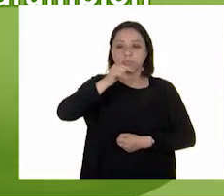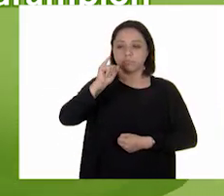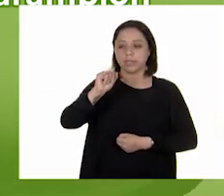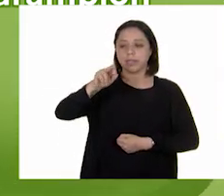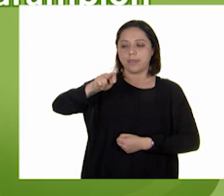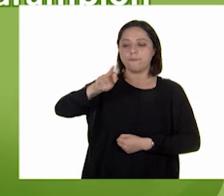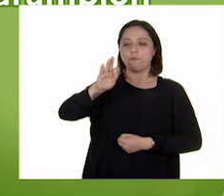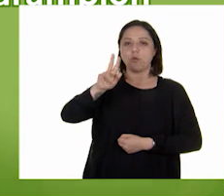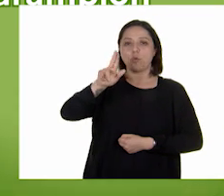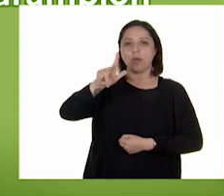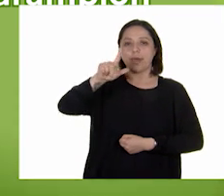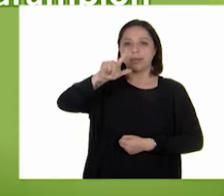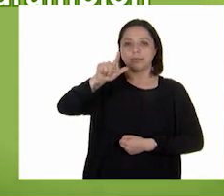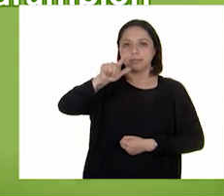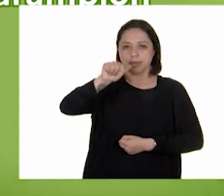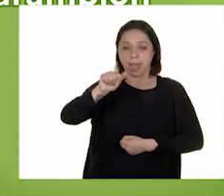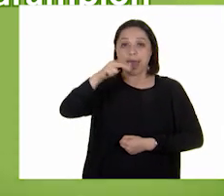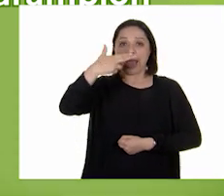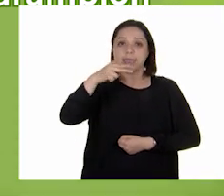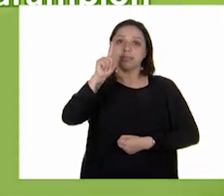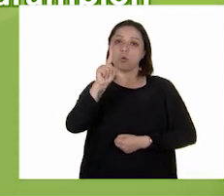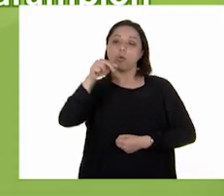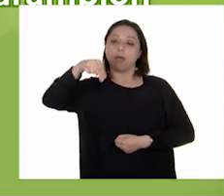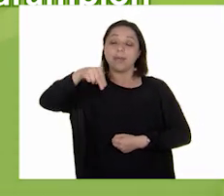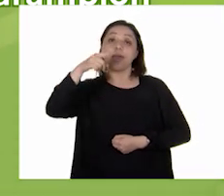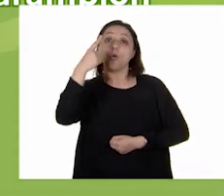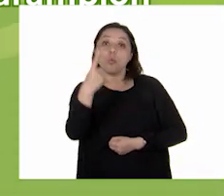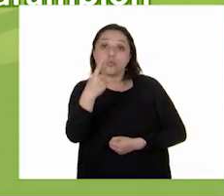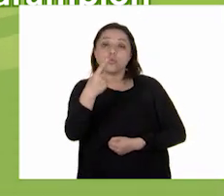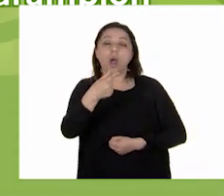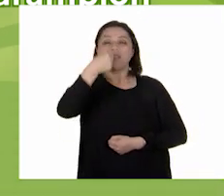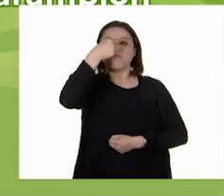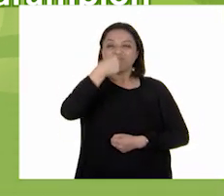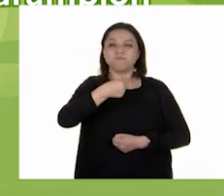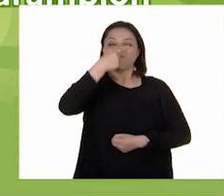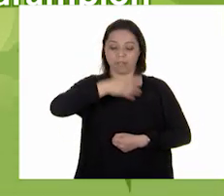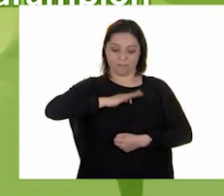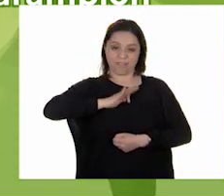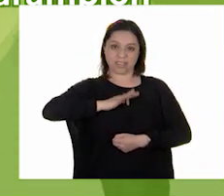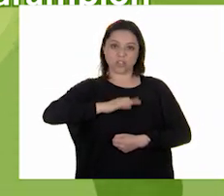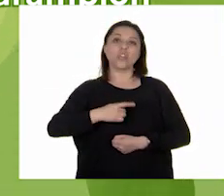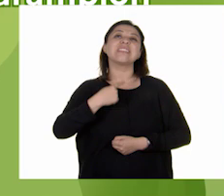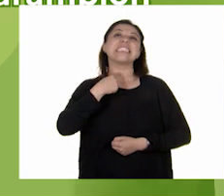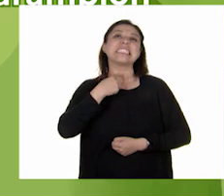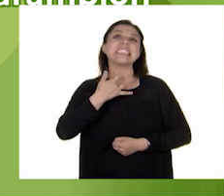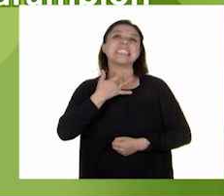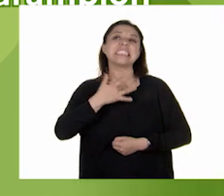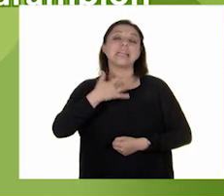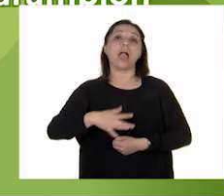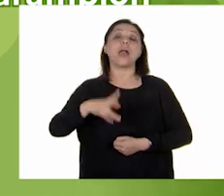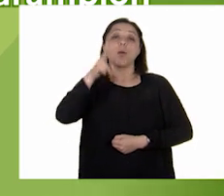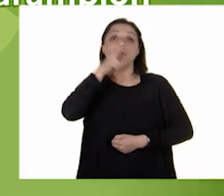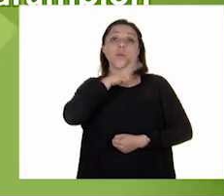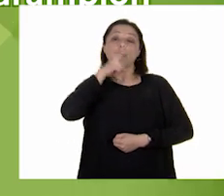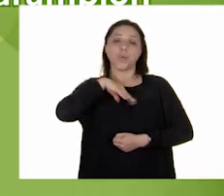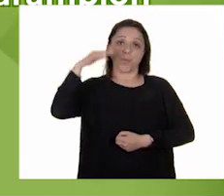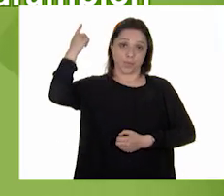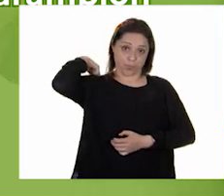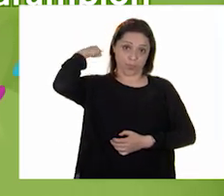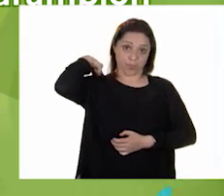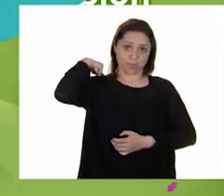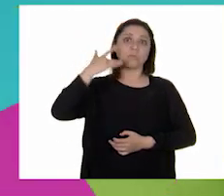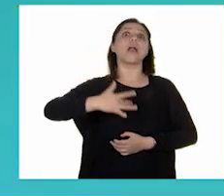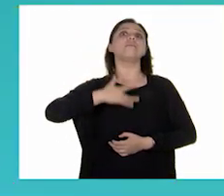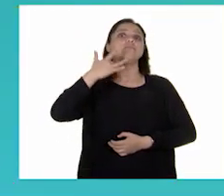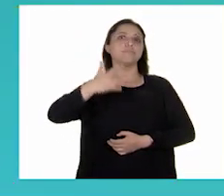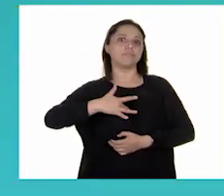H1N1 es una infección de la nariz, la garganta y los pulmones. Sí, además los síntomas,